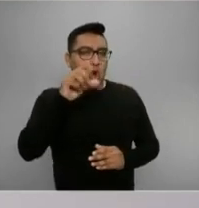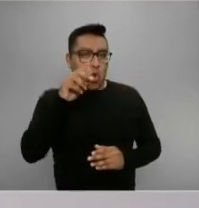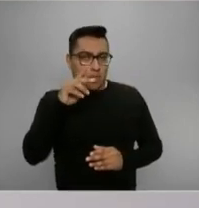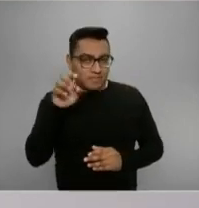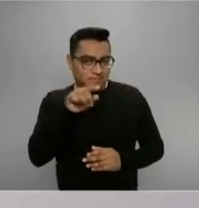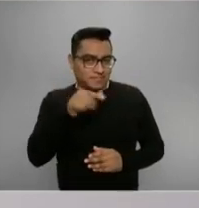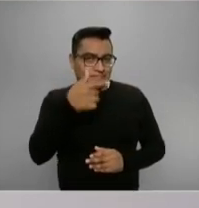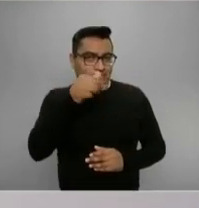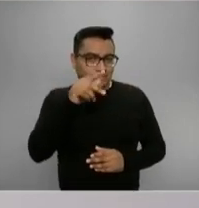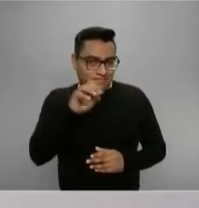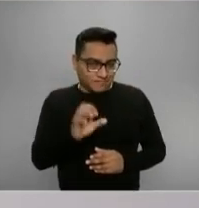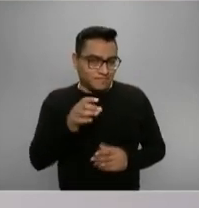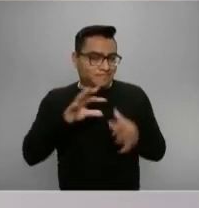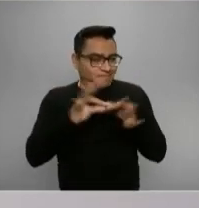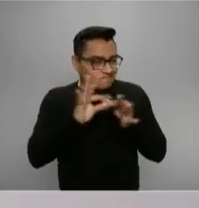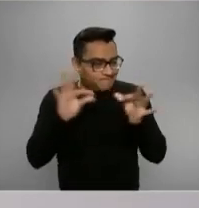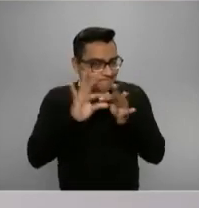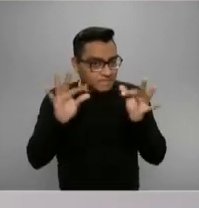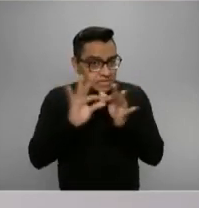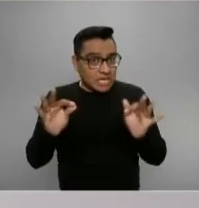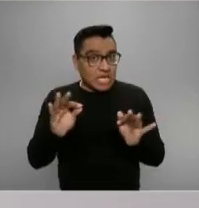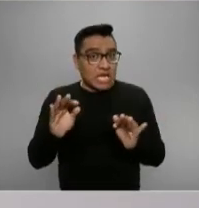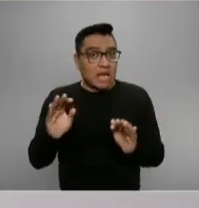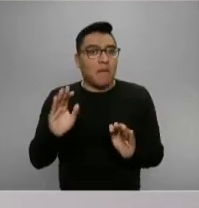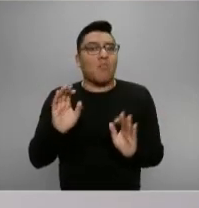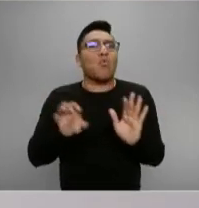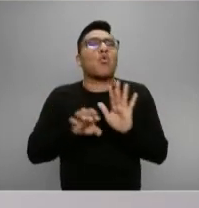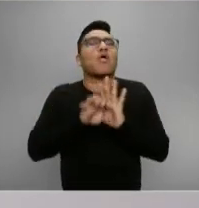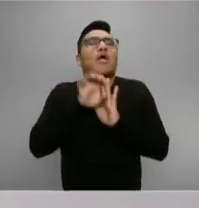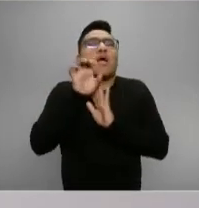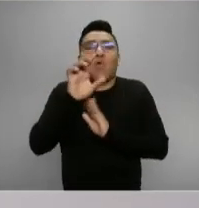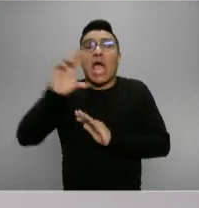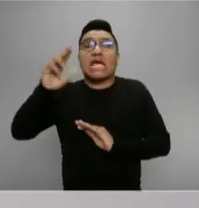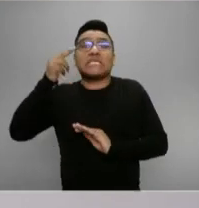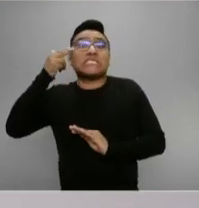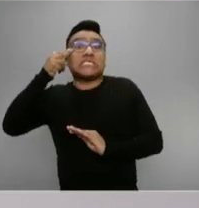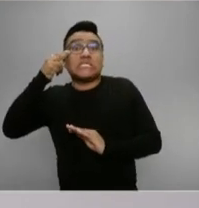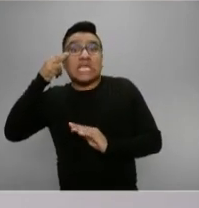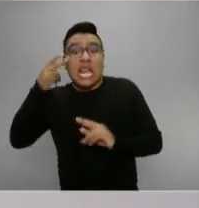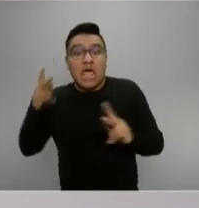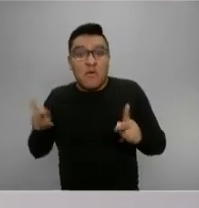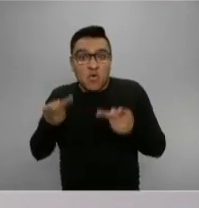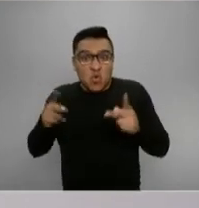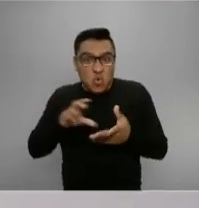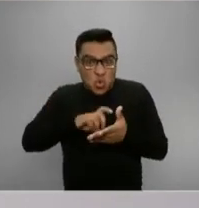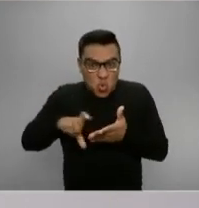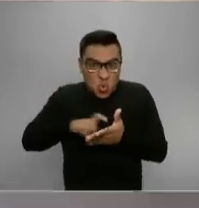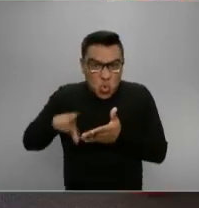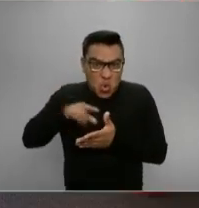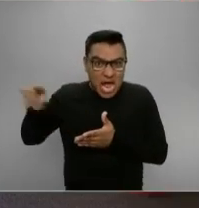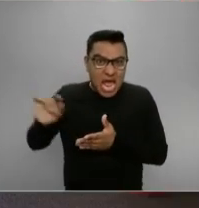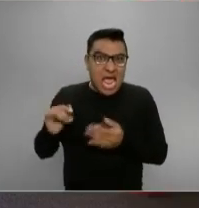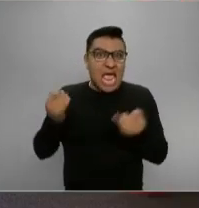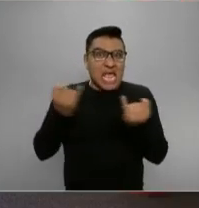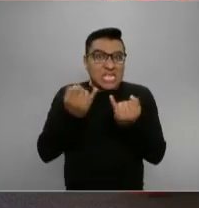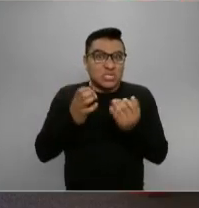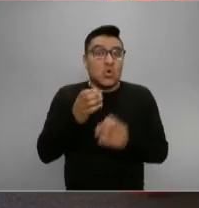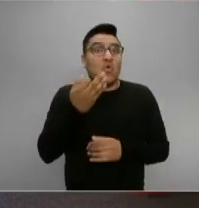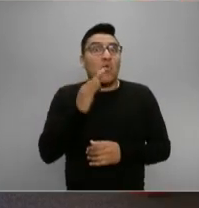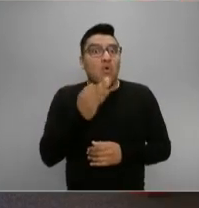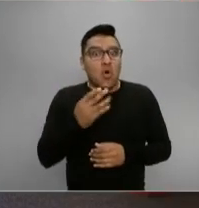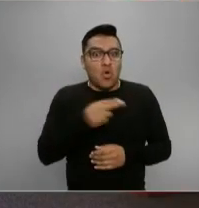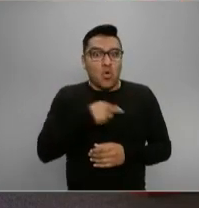que haber detenido la transacción con China habría implicado tomar acciones en febrero que hubieran